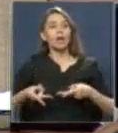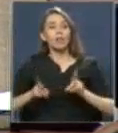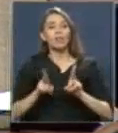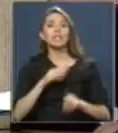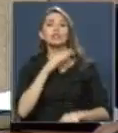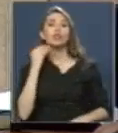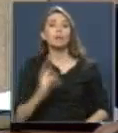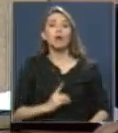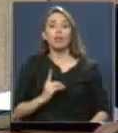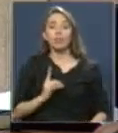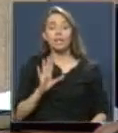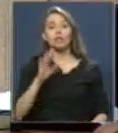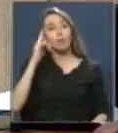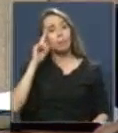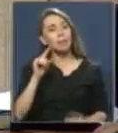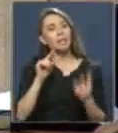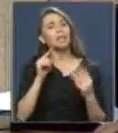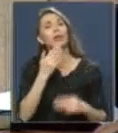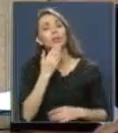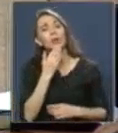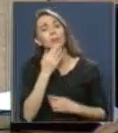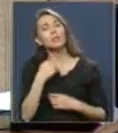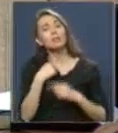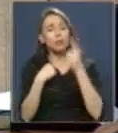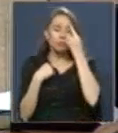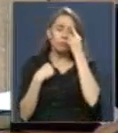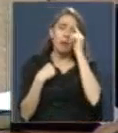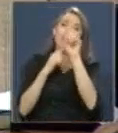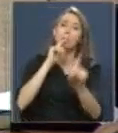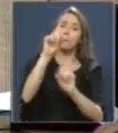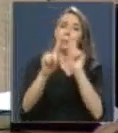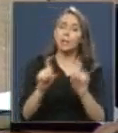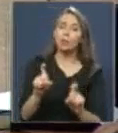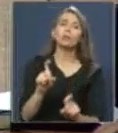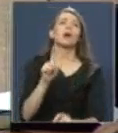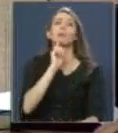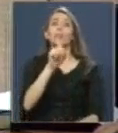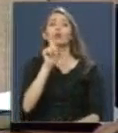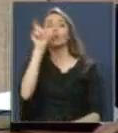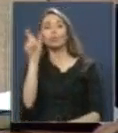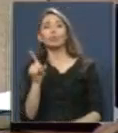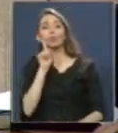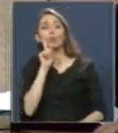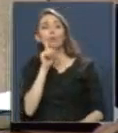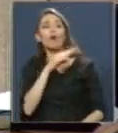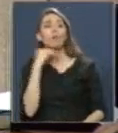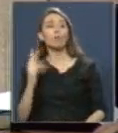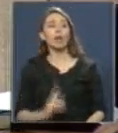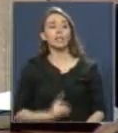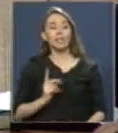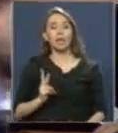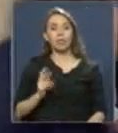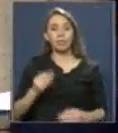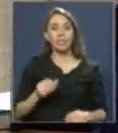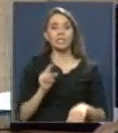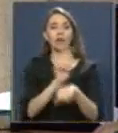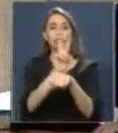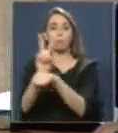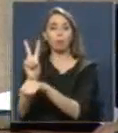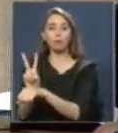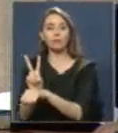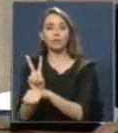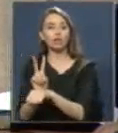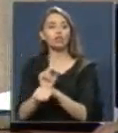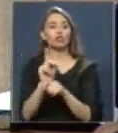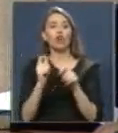dignamente. Pero esto también me lleva a hacer preguntas. ¿Tuvieron muerte digna los profesores a los cuales no tuvieron muerte digna al no